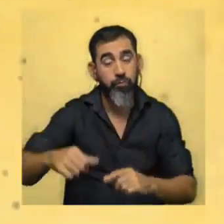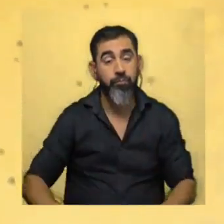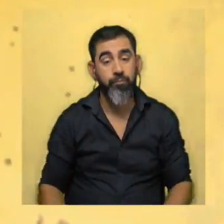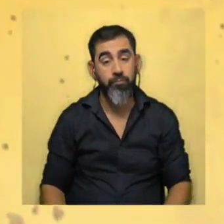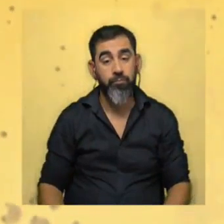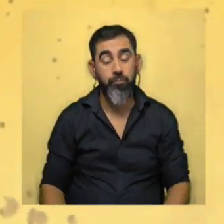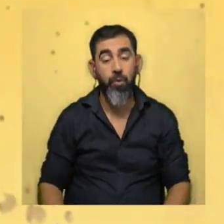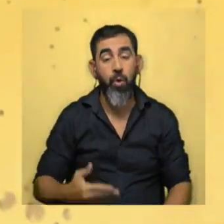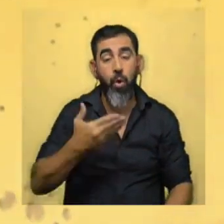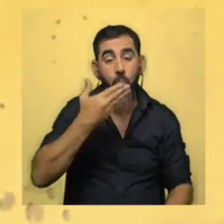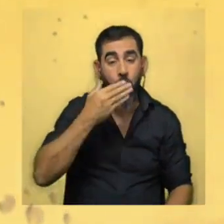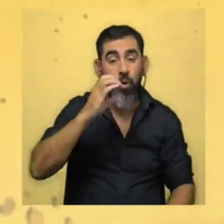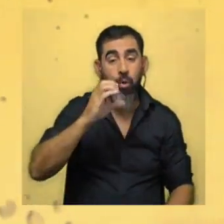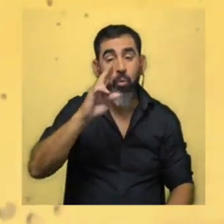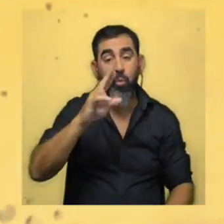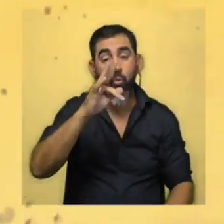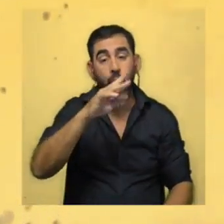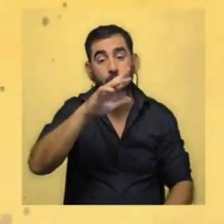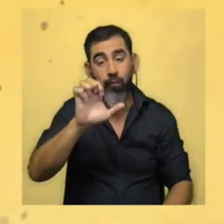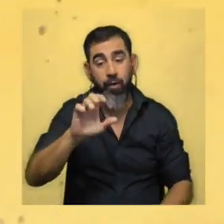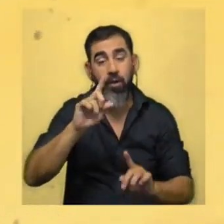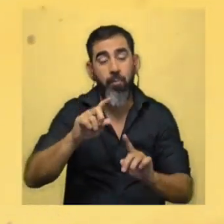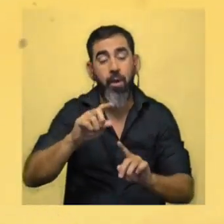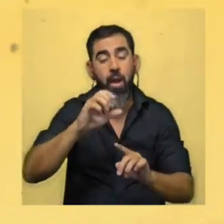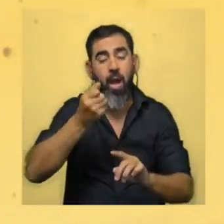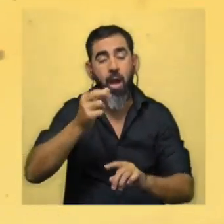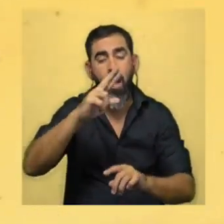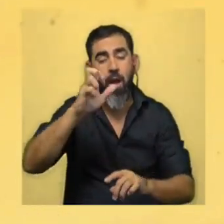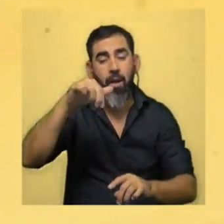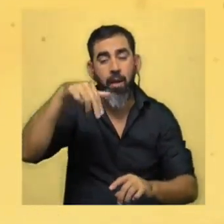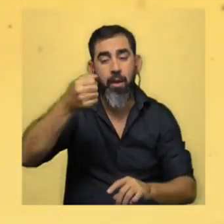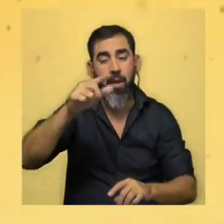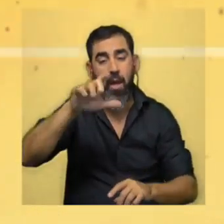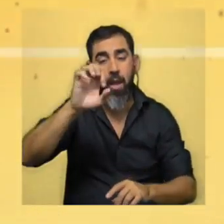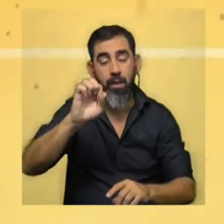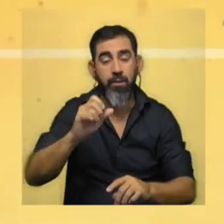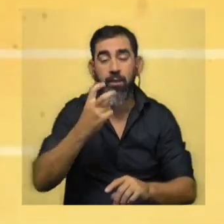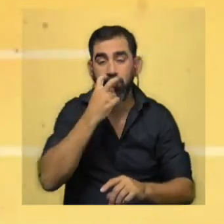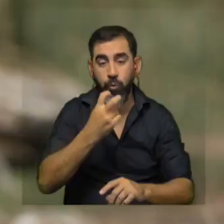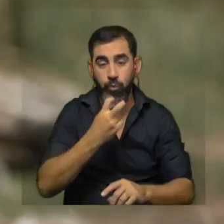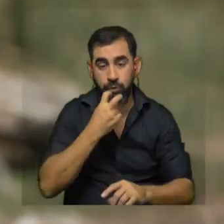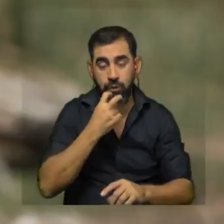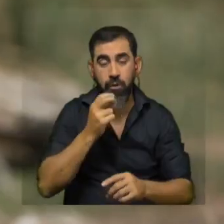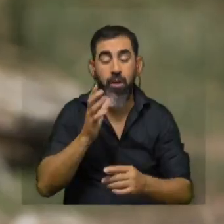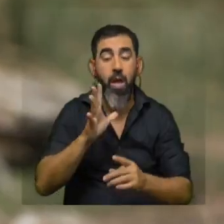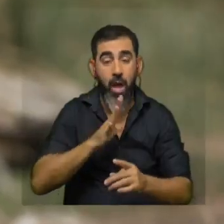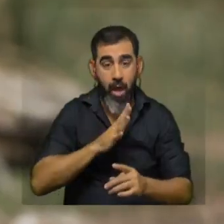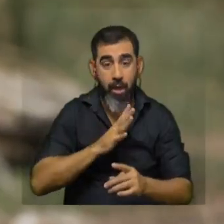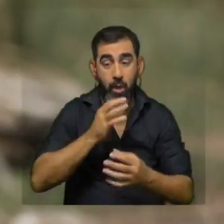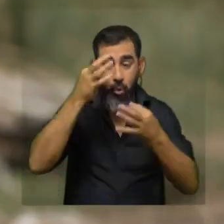Bocas de Cufré y los arenales que quedan en San José, donde en el medio tenemos el balnario Barazatí,